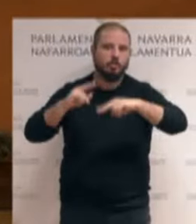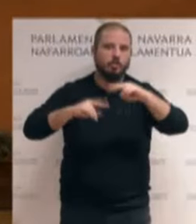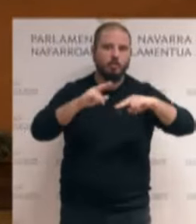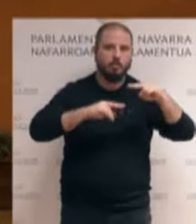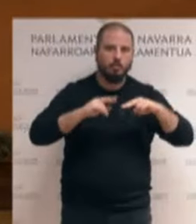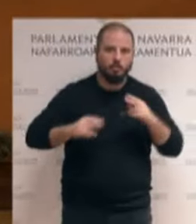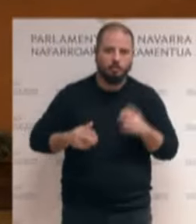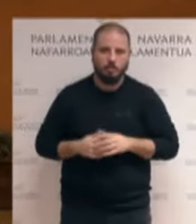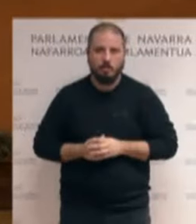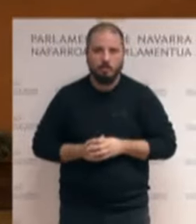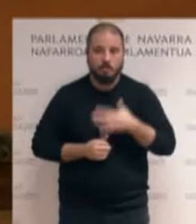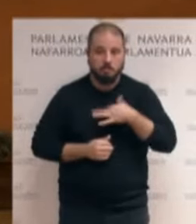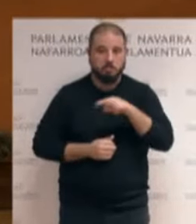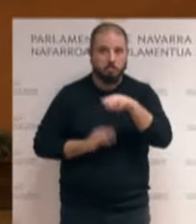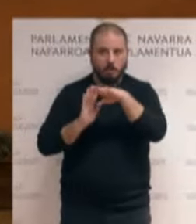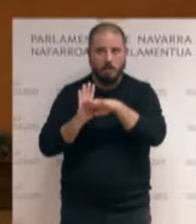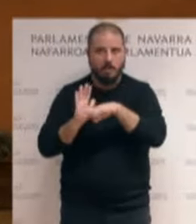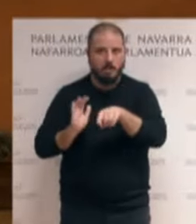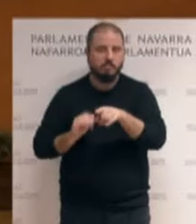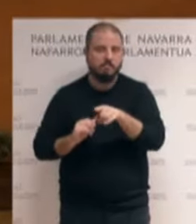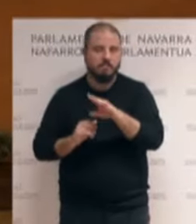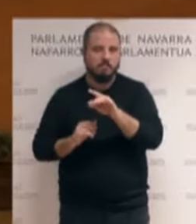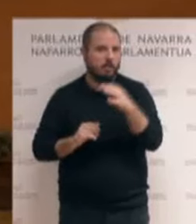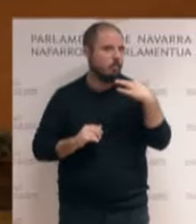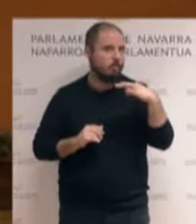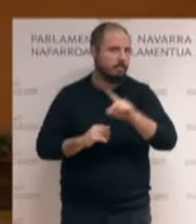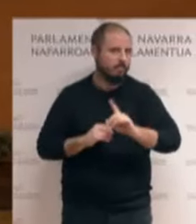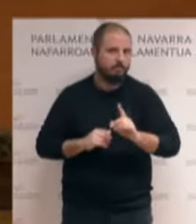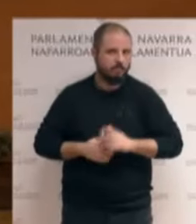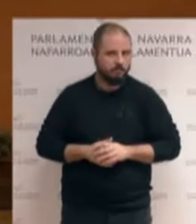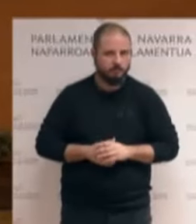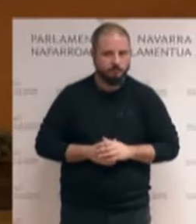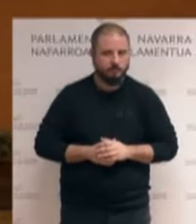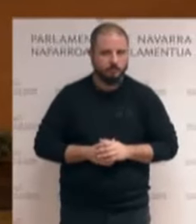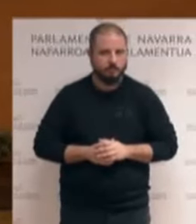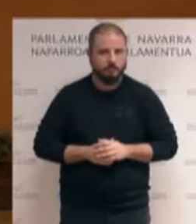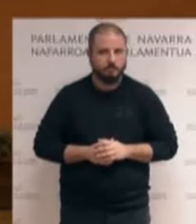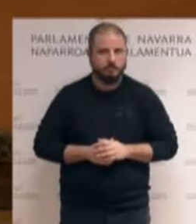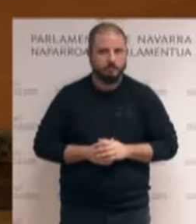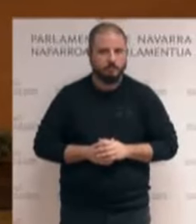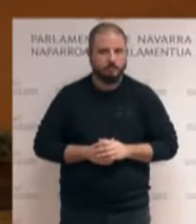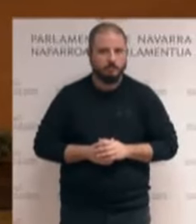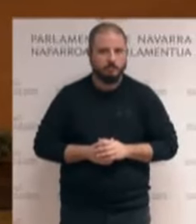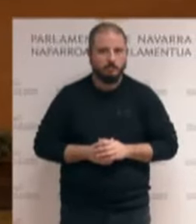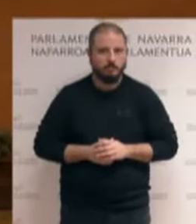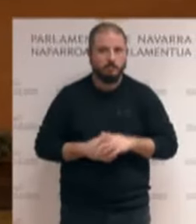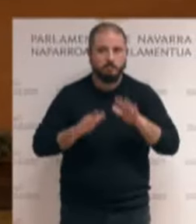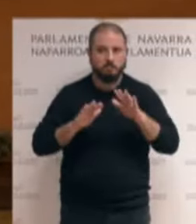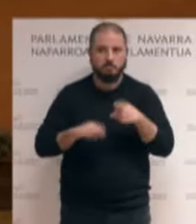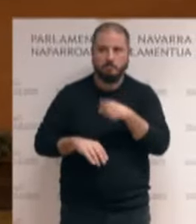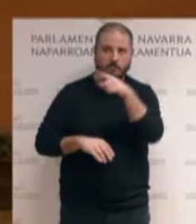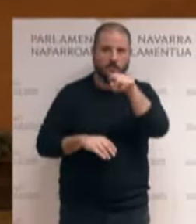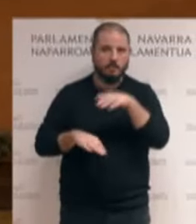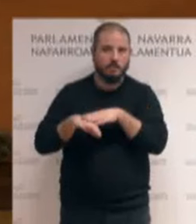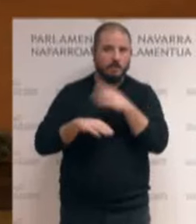puede ser una de las medidas importantes, desde luego, pero no la única. Tampoco nos engañemos. Pero el hecho de que se quiera